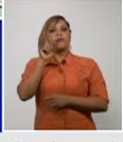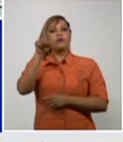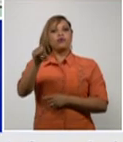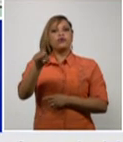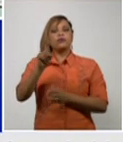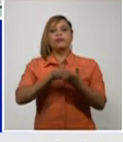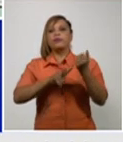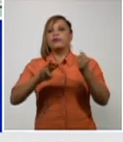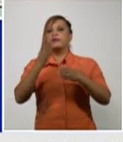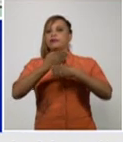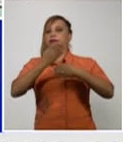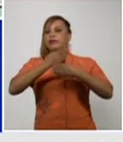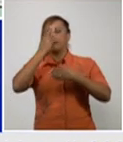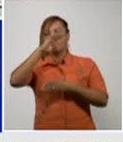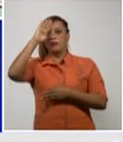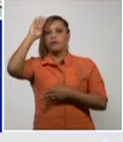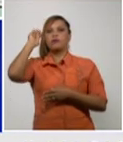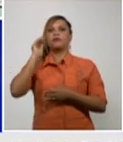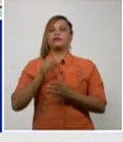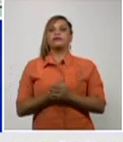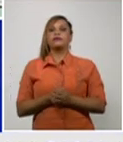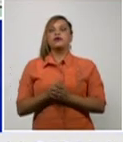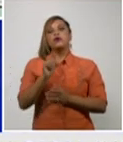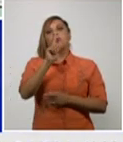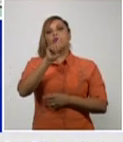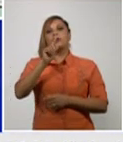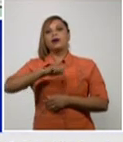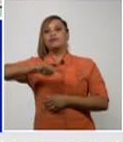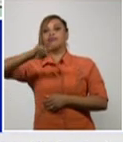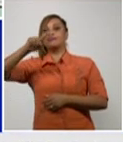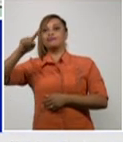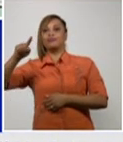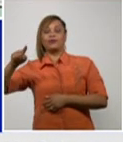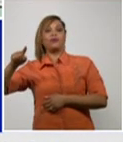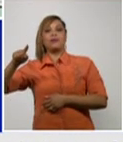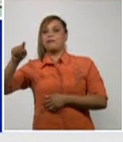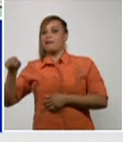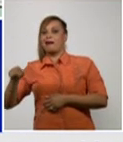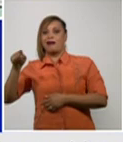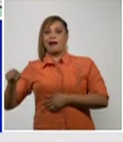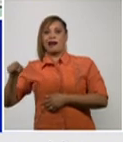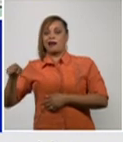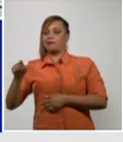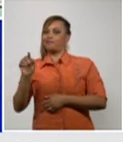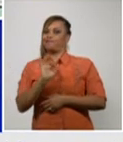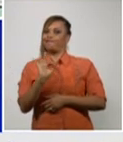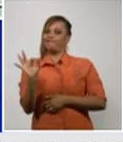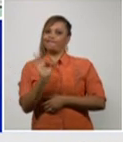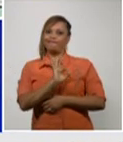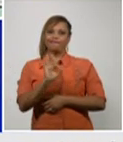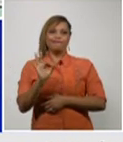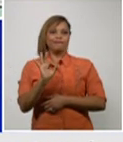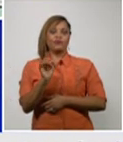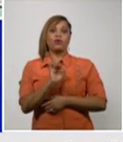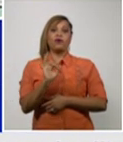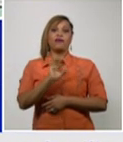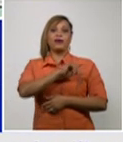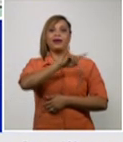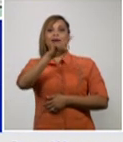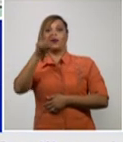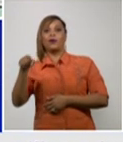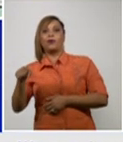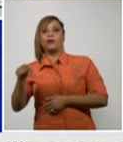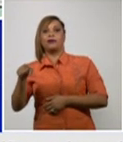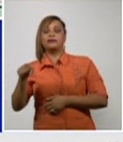Santiago de Cuba con una curva que no logra no logra bajar de manera